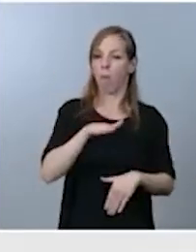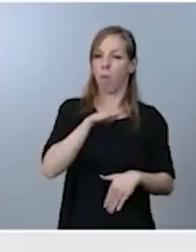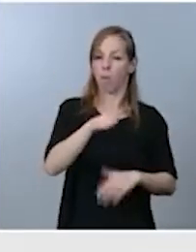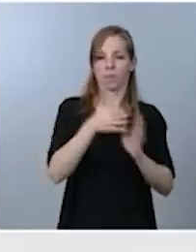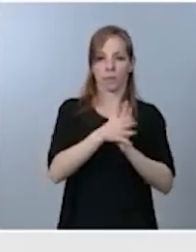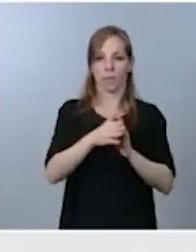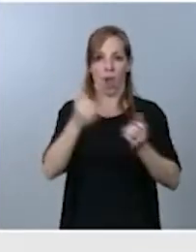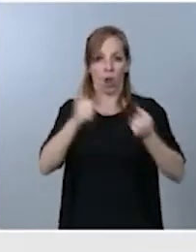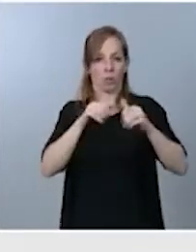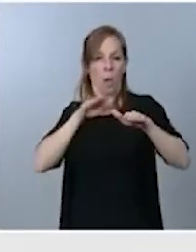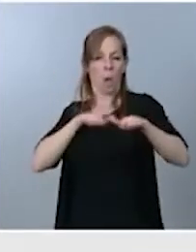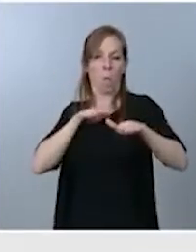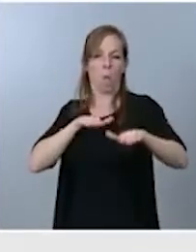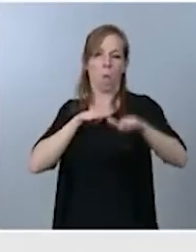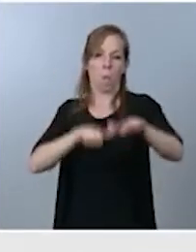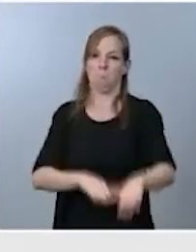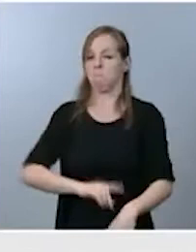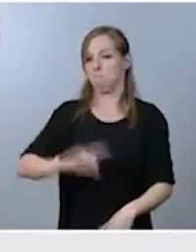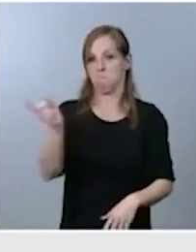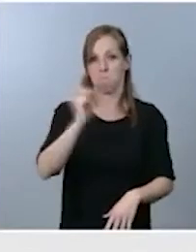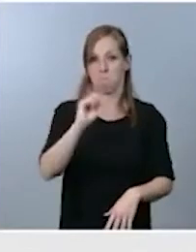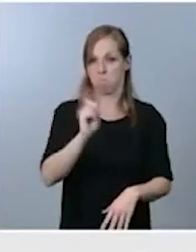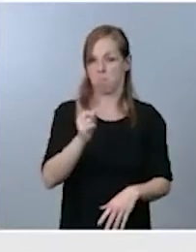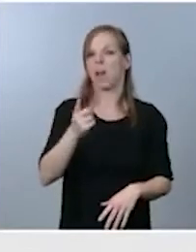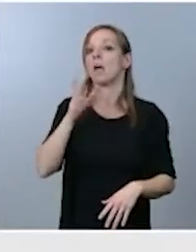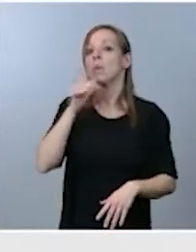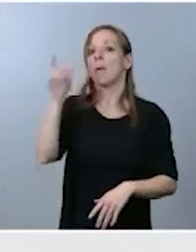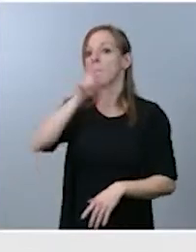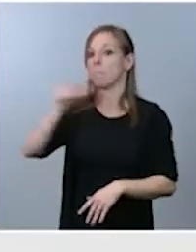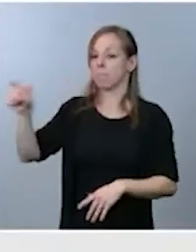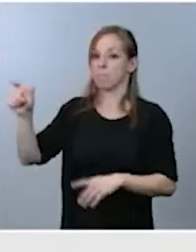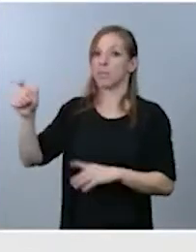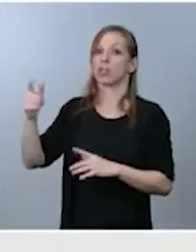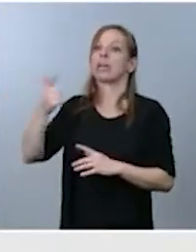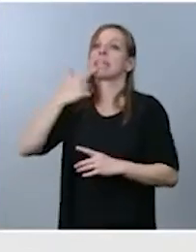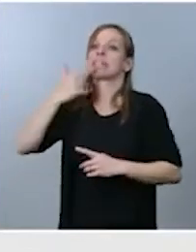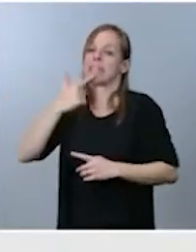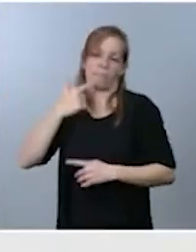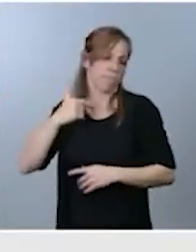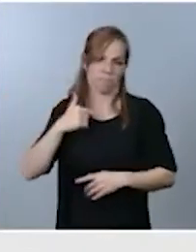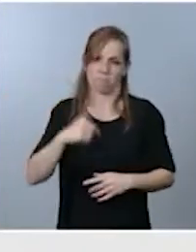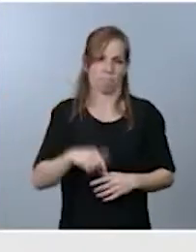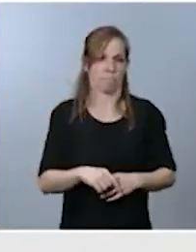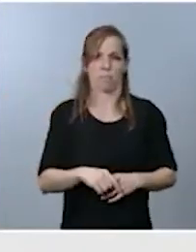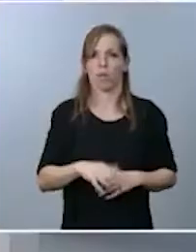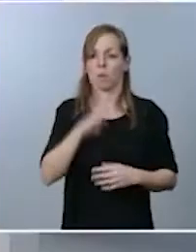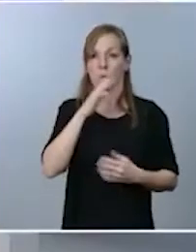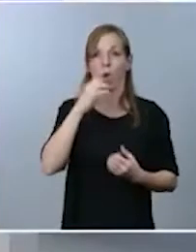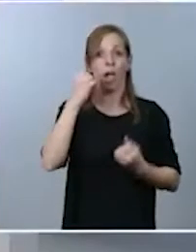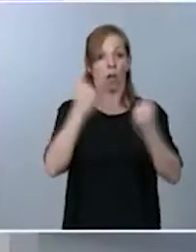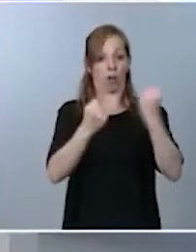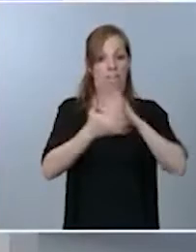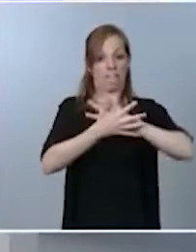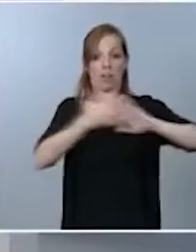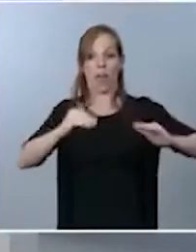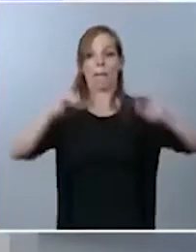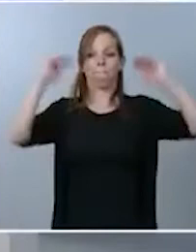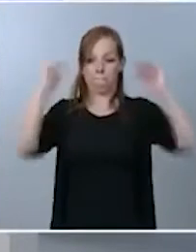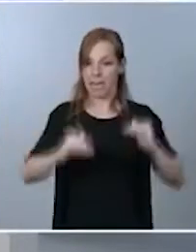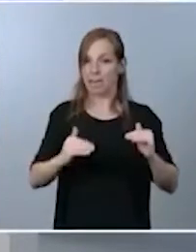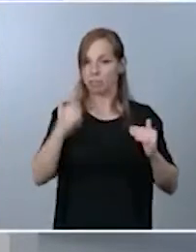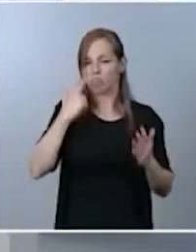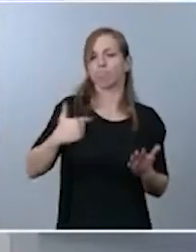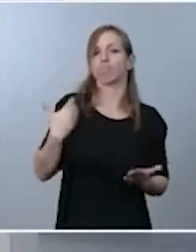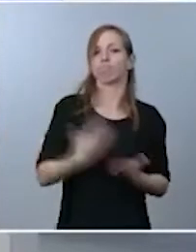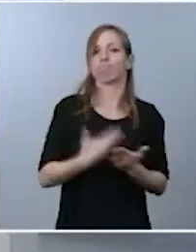circulación, como hemos escuchado en alguna ocasión, sino que lo que hace es garantizar mucho más la seguridad